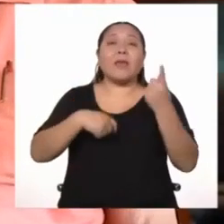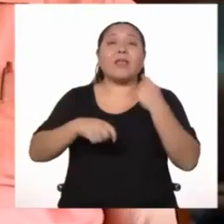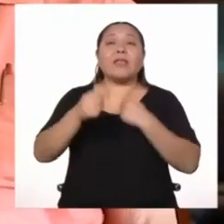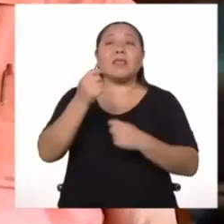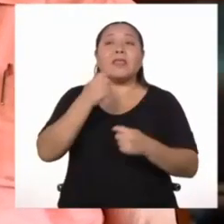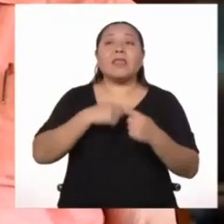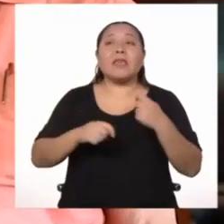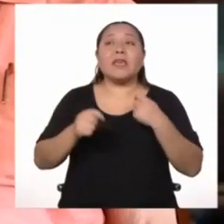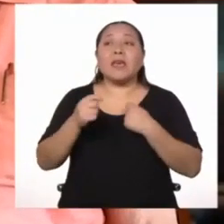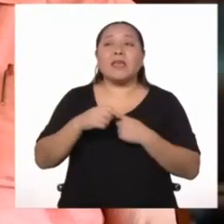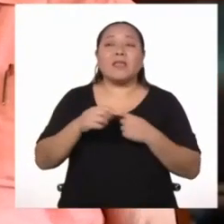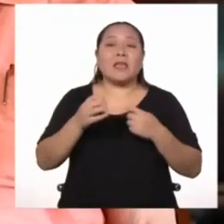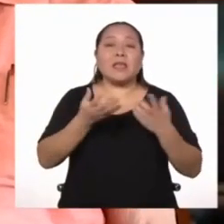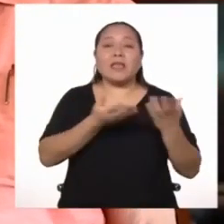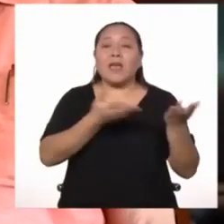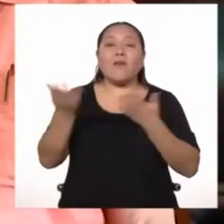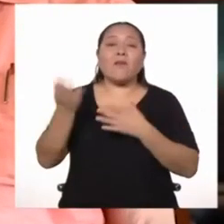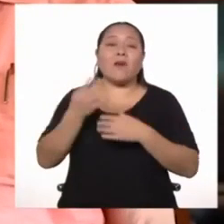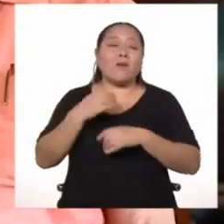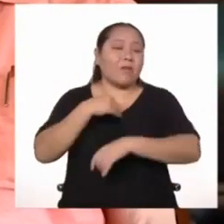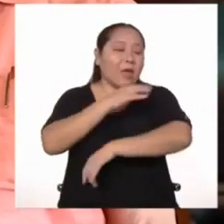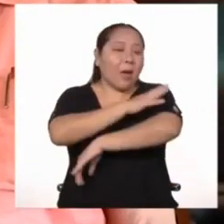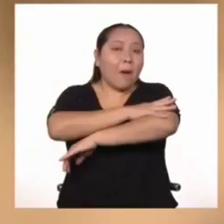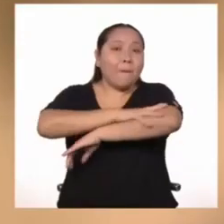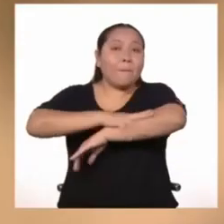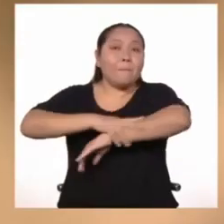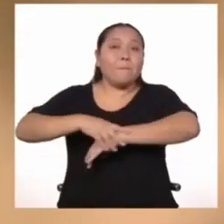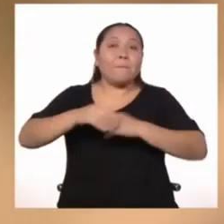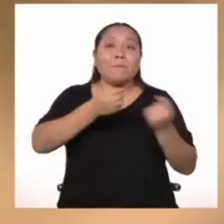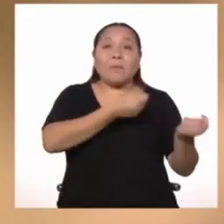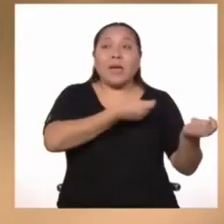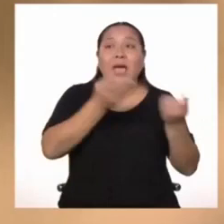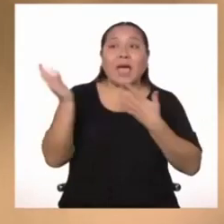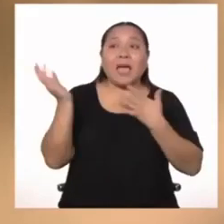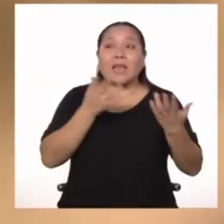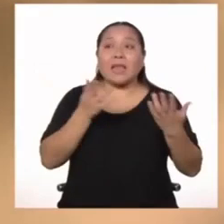se llevaban de aquí piedras, minerales y otras cosas.